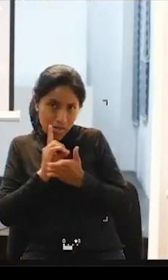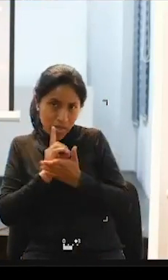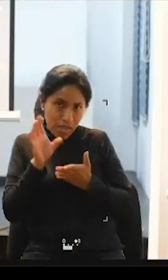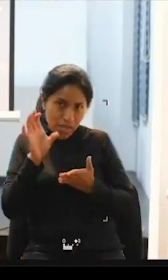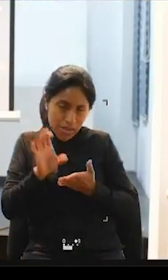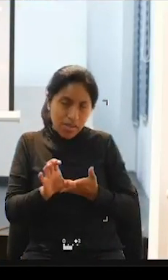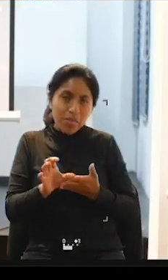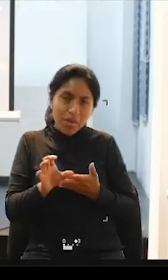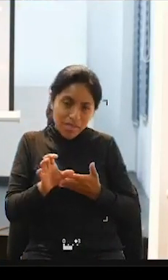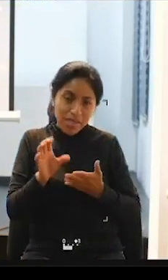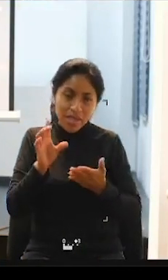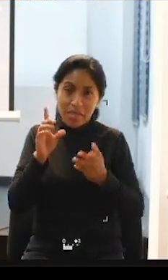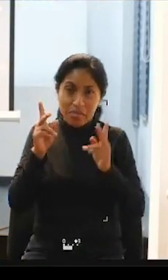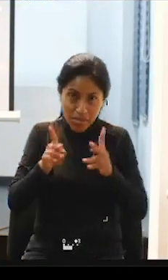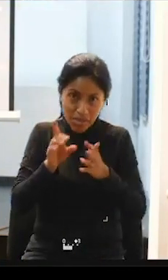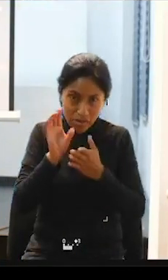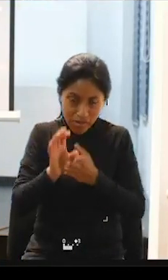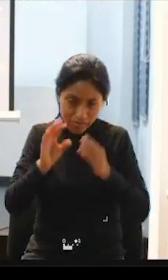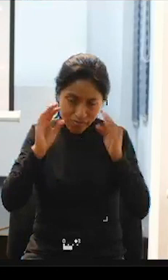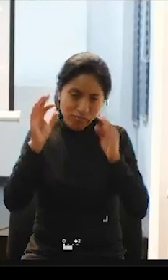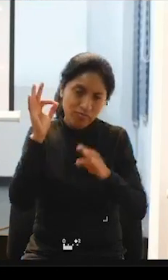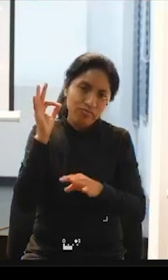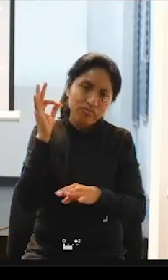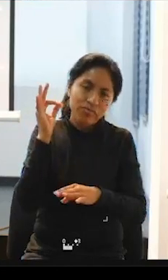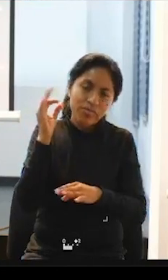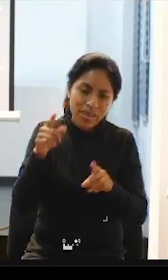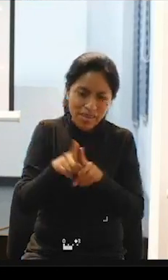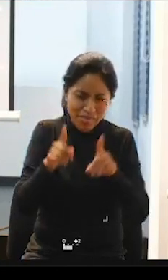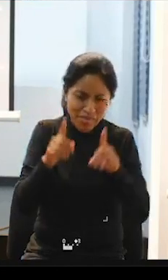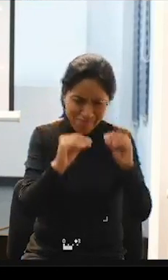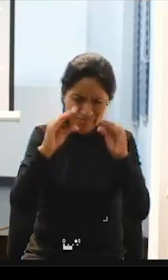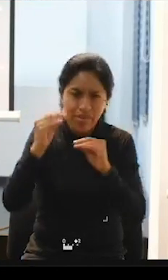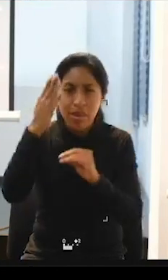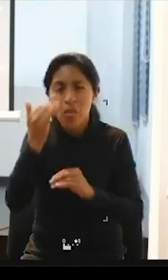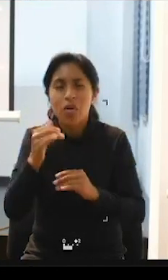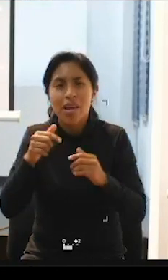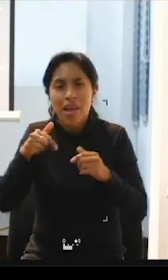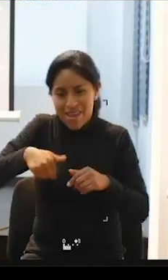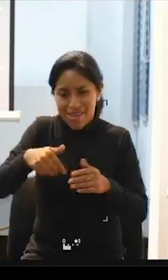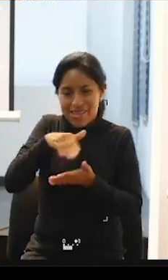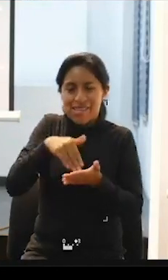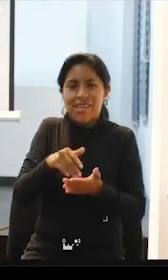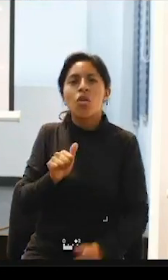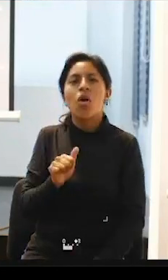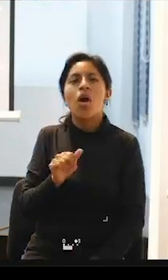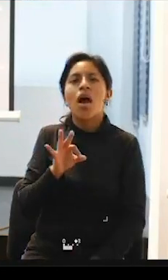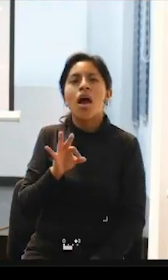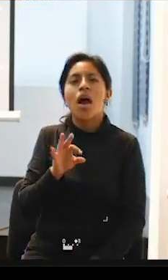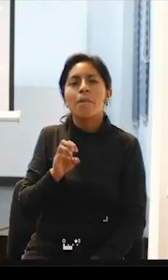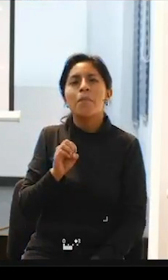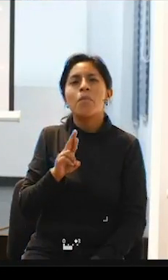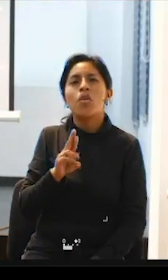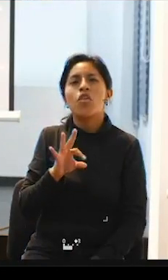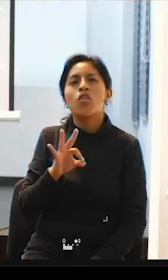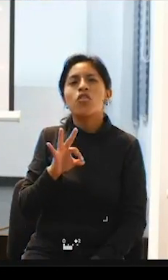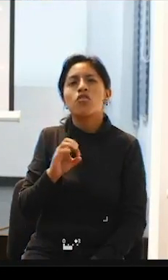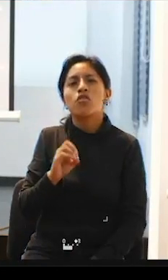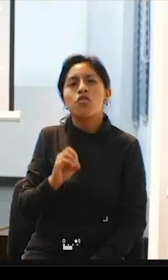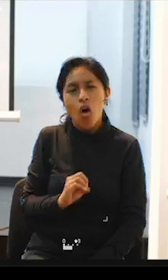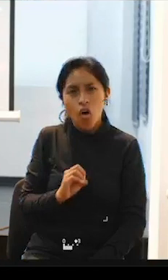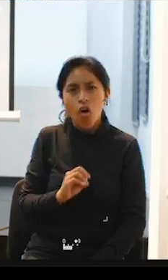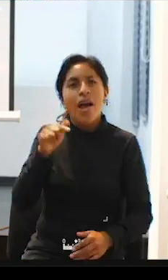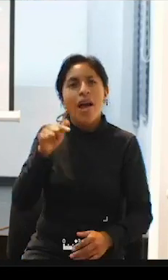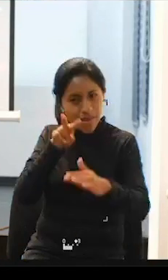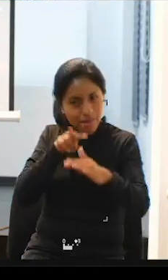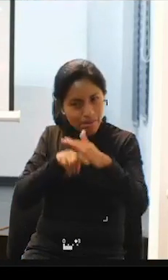como ya estamos haciendo desde el centro morfo porque la visión cambia completamente perfecto y así a grandes rasgos así es